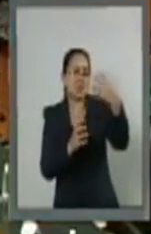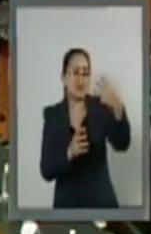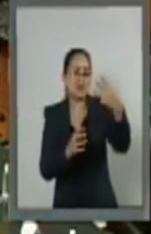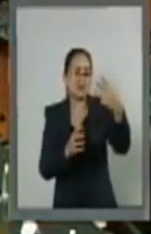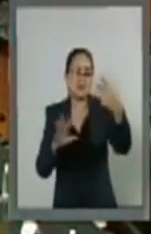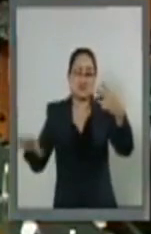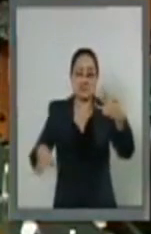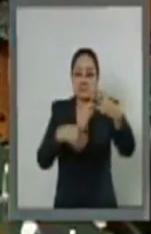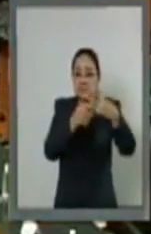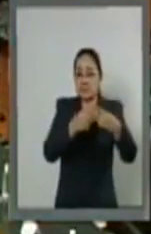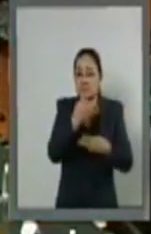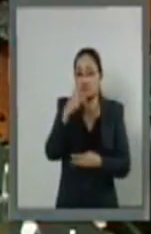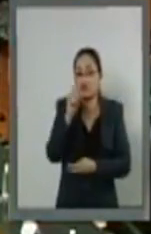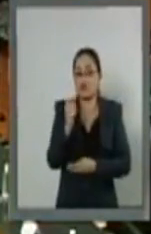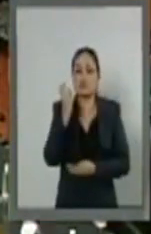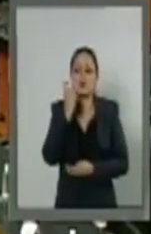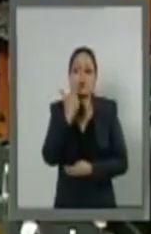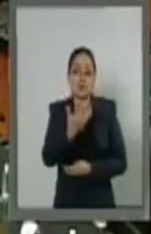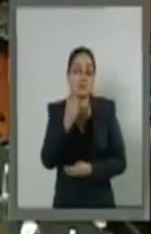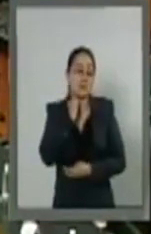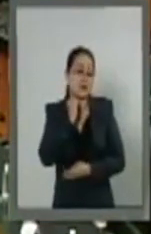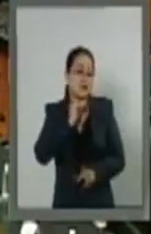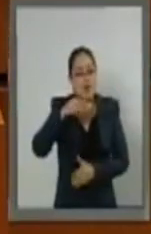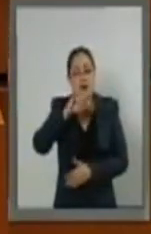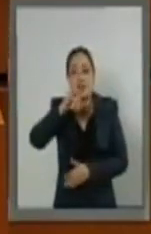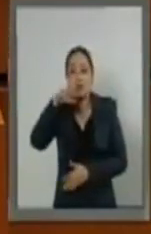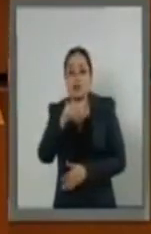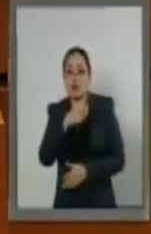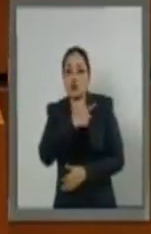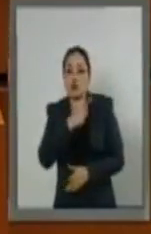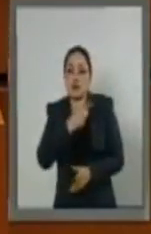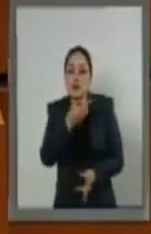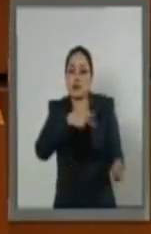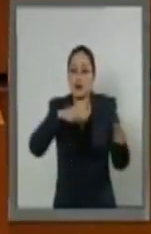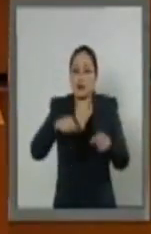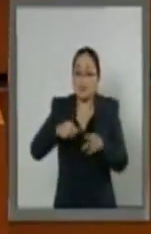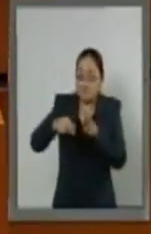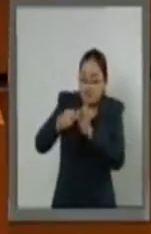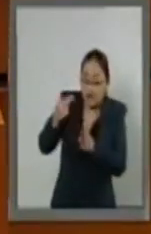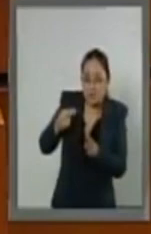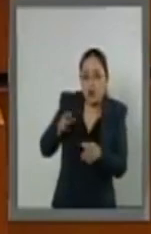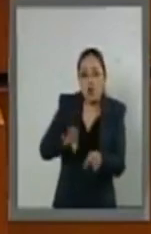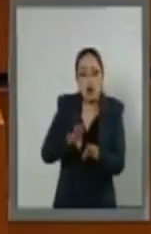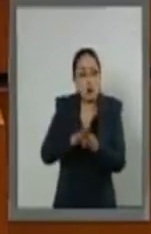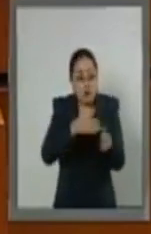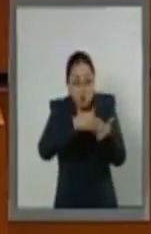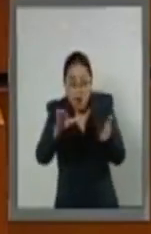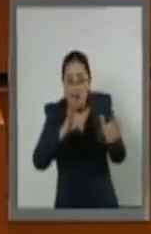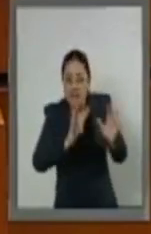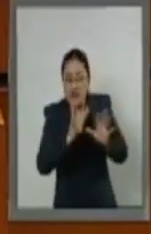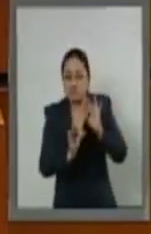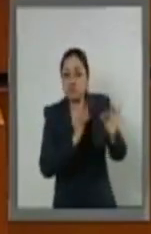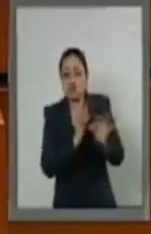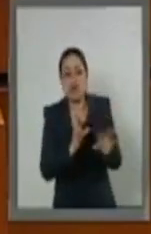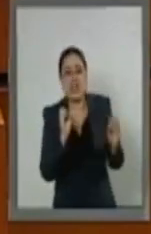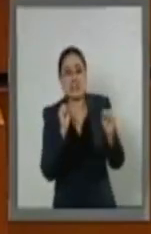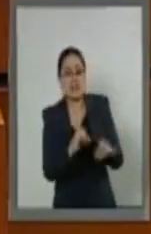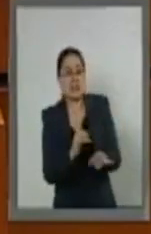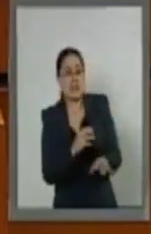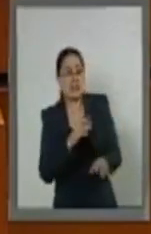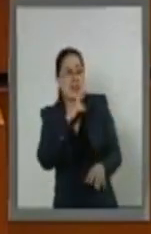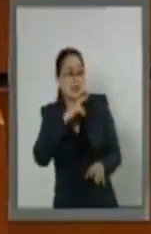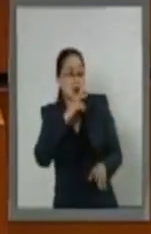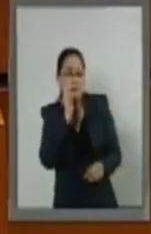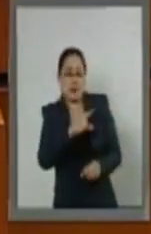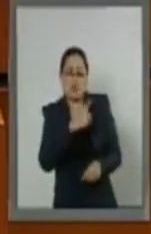fiscal Nieto. Nieto firmó una carta aquí cuando vieron que no era fácil sacarlo en un fast track en un solo